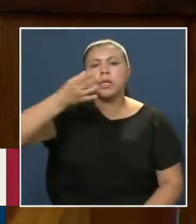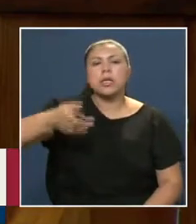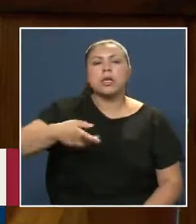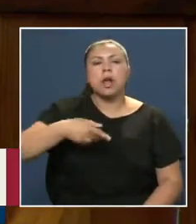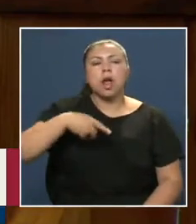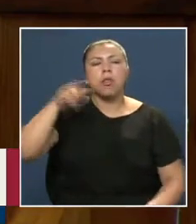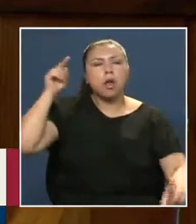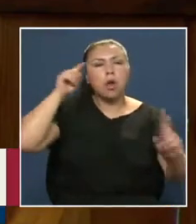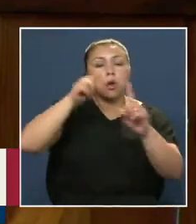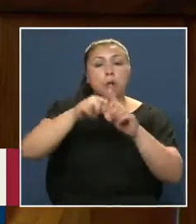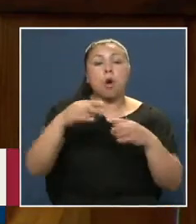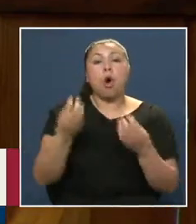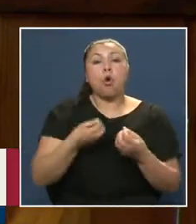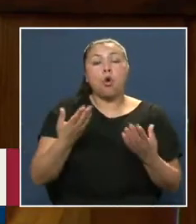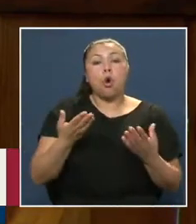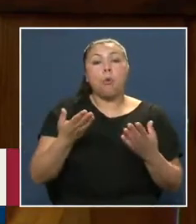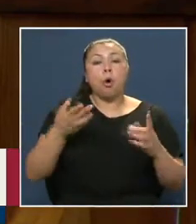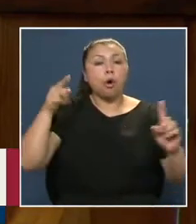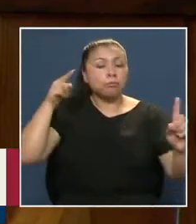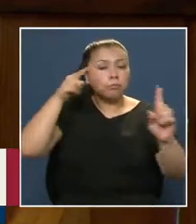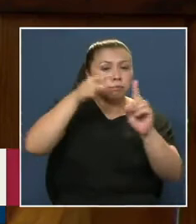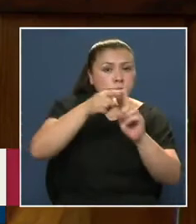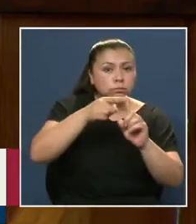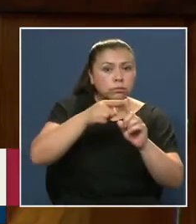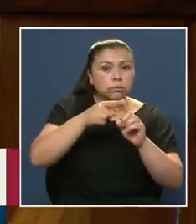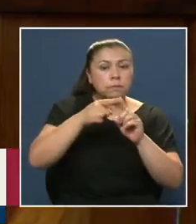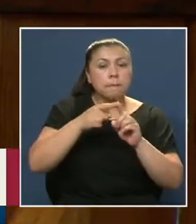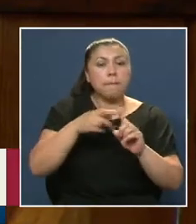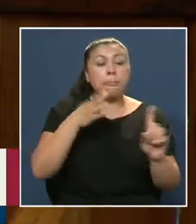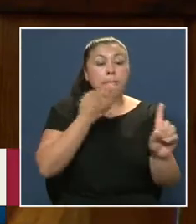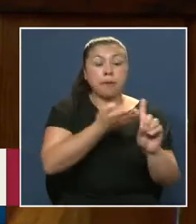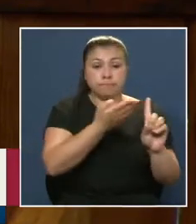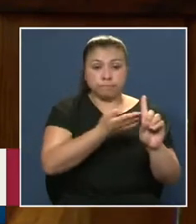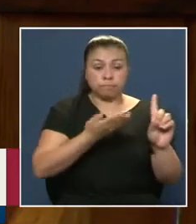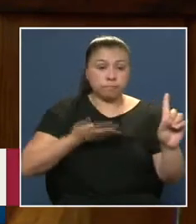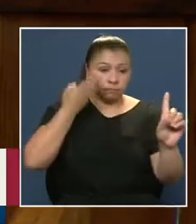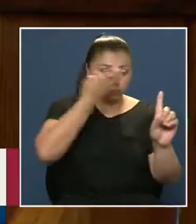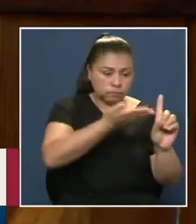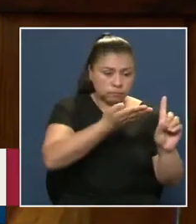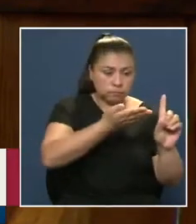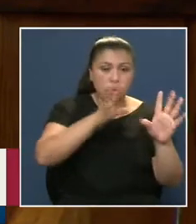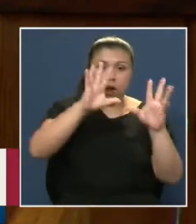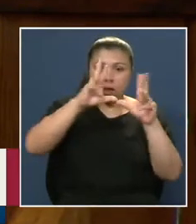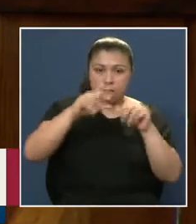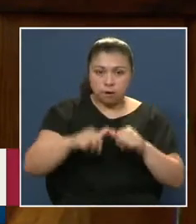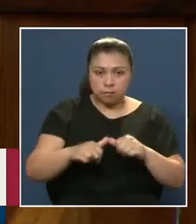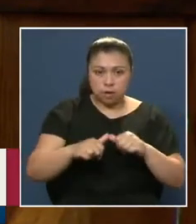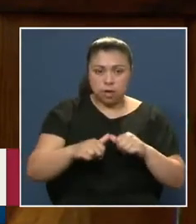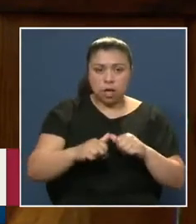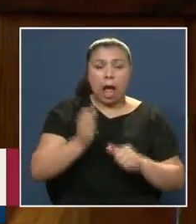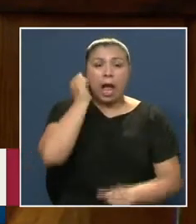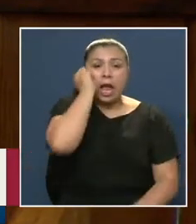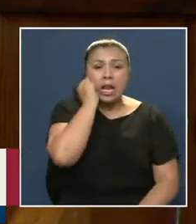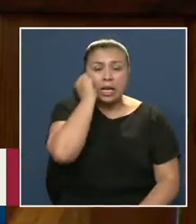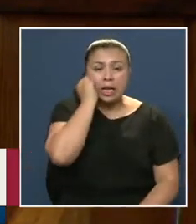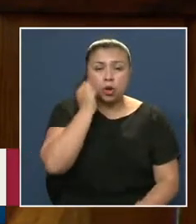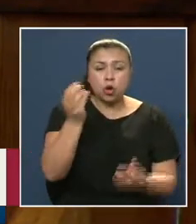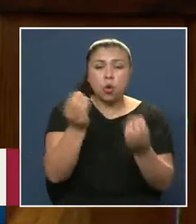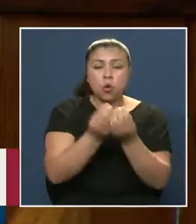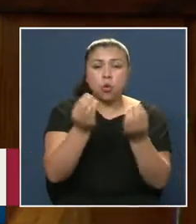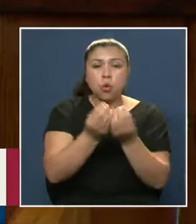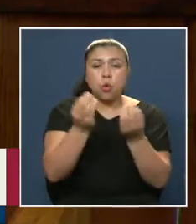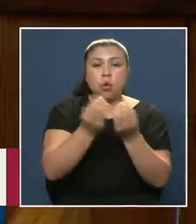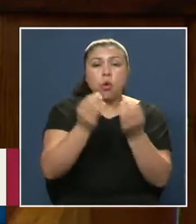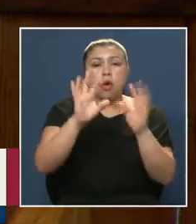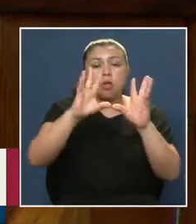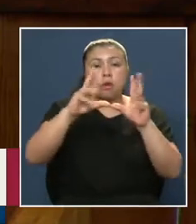Que debíamos seguir Reciba Don Juan Luis Maurán Novela Y su familia El cariño De miles De familias